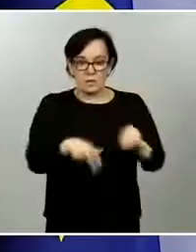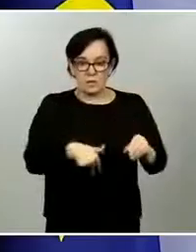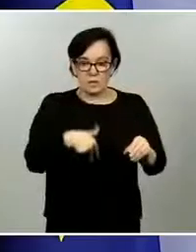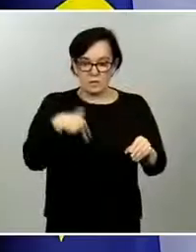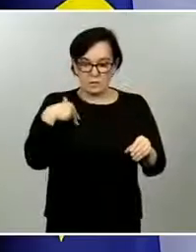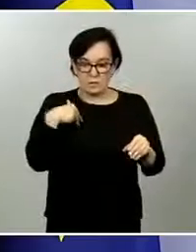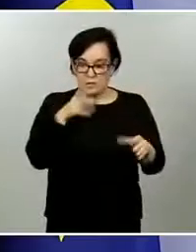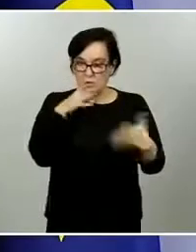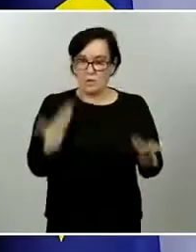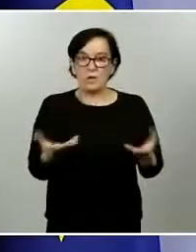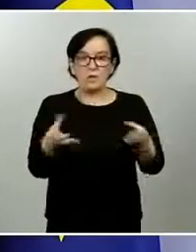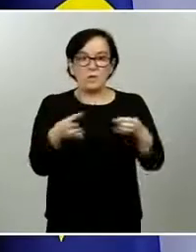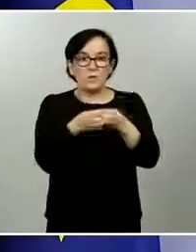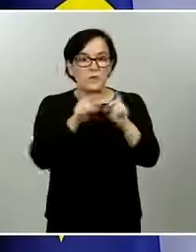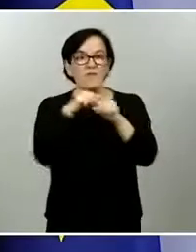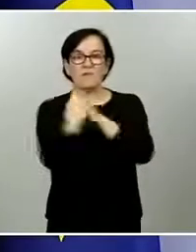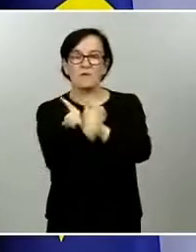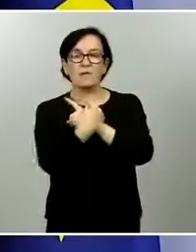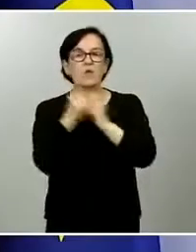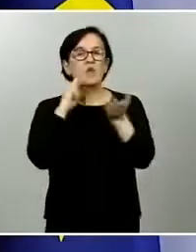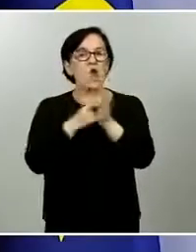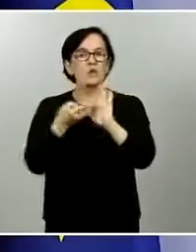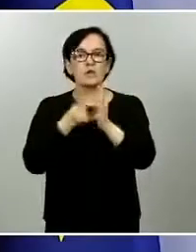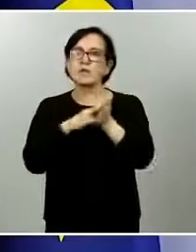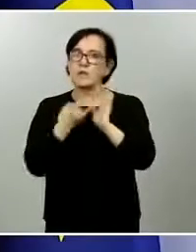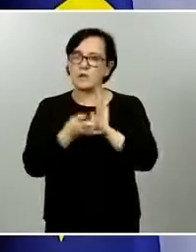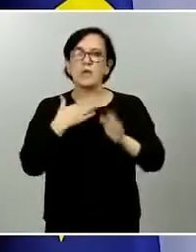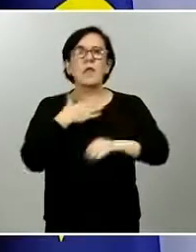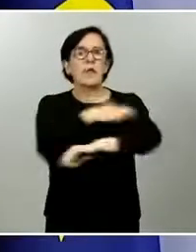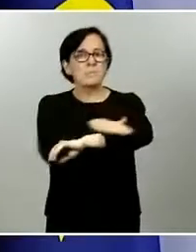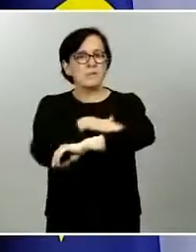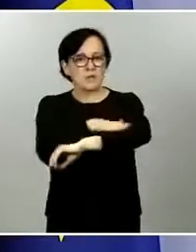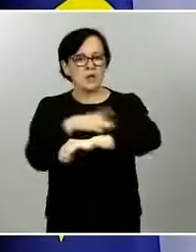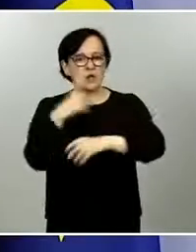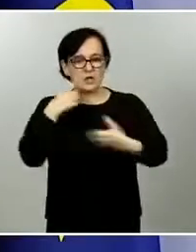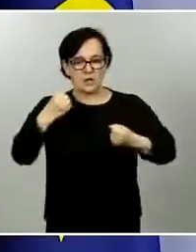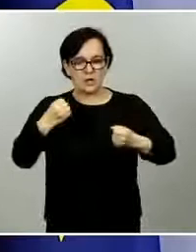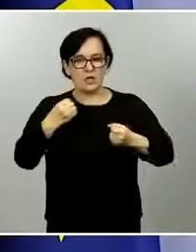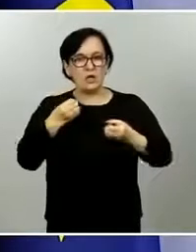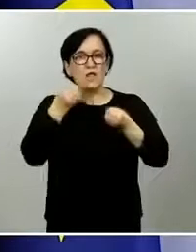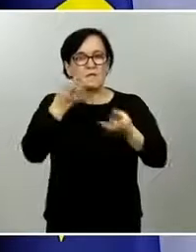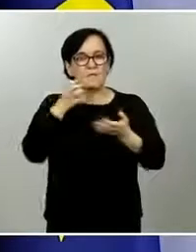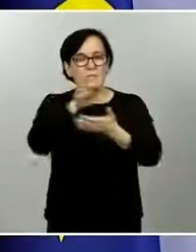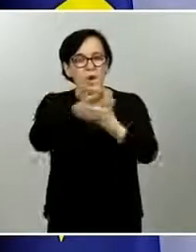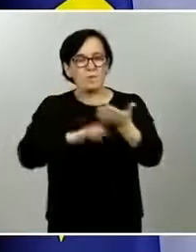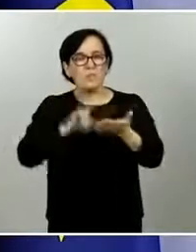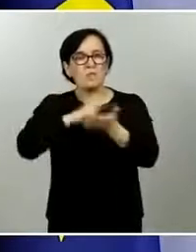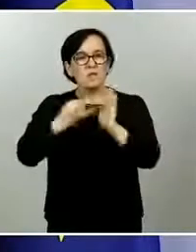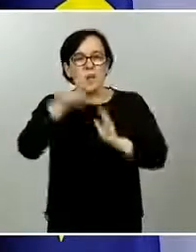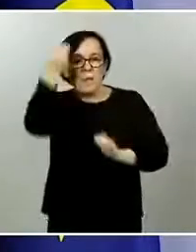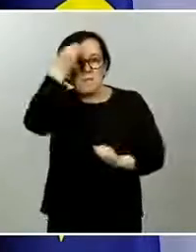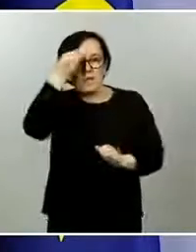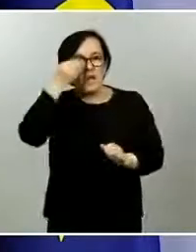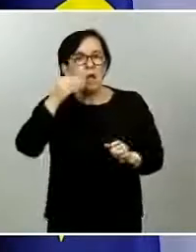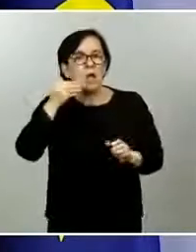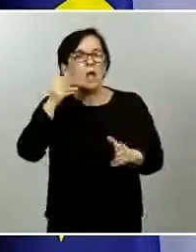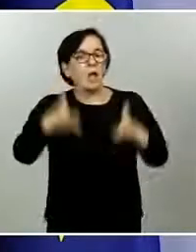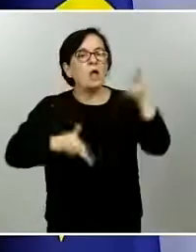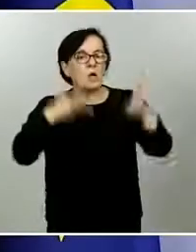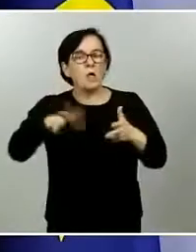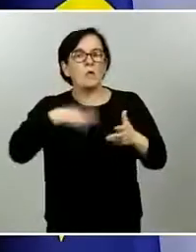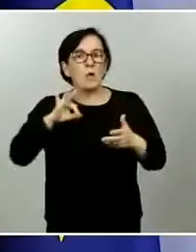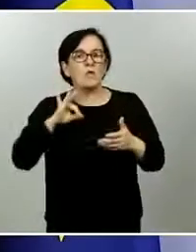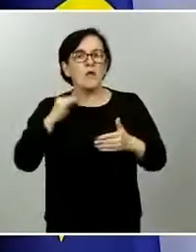de un conjunto de indicadores cuantitativos y cualitativos y viendo la valoración global en el conjunto de estos